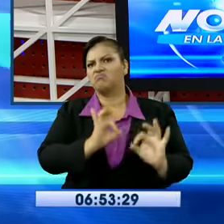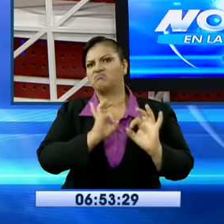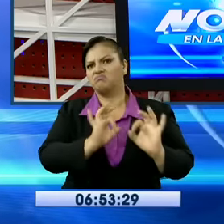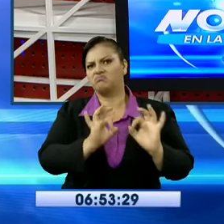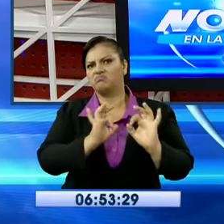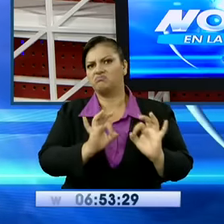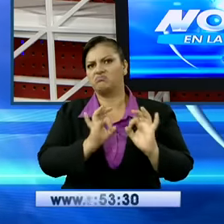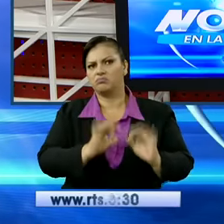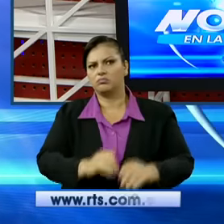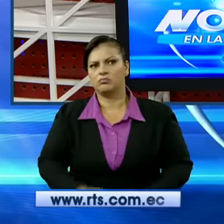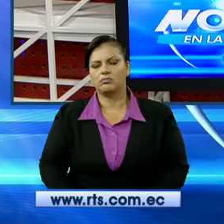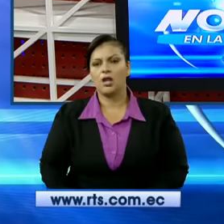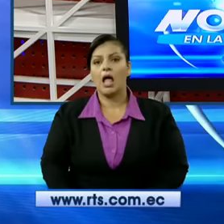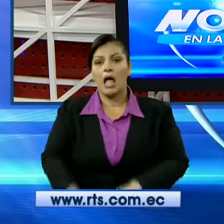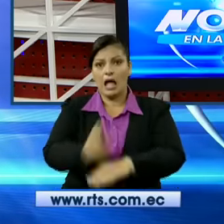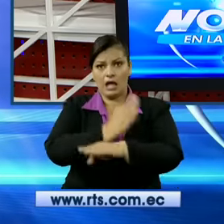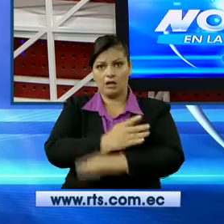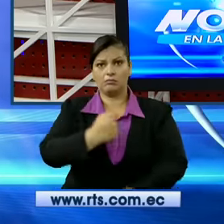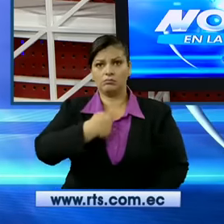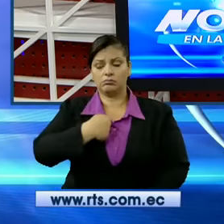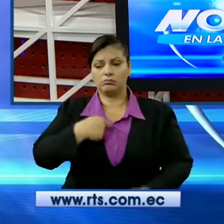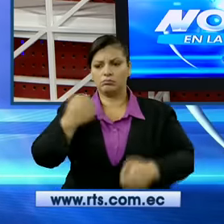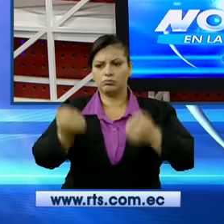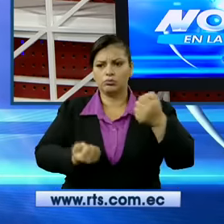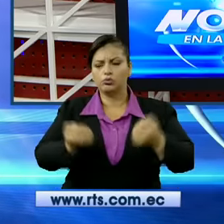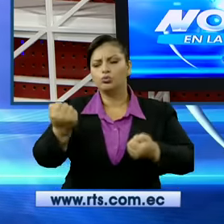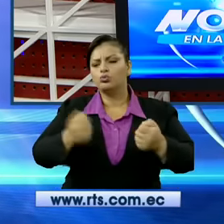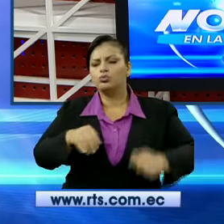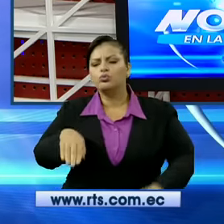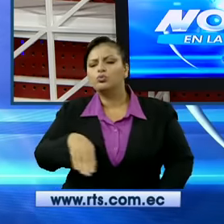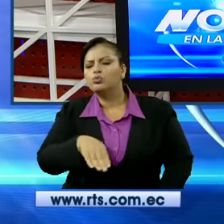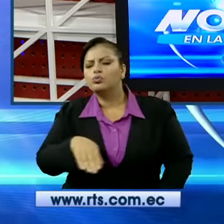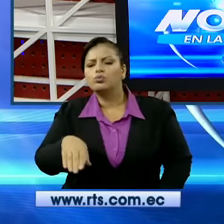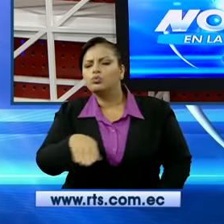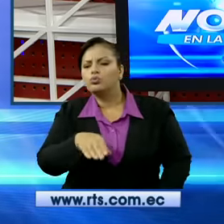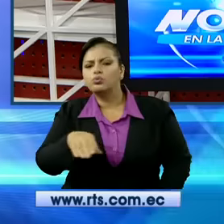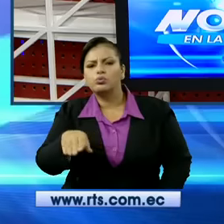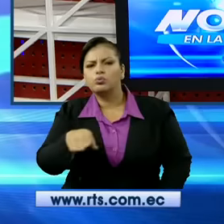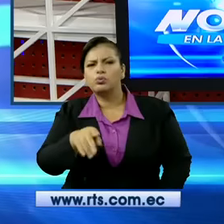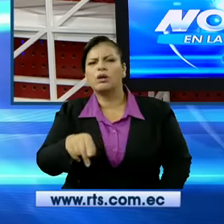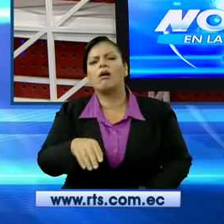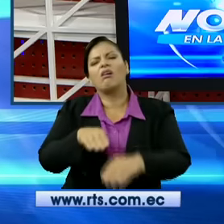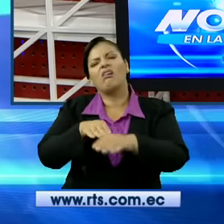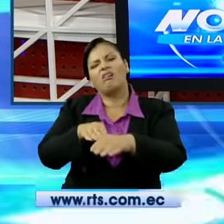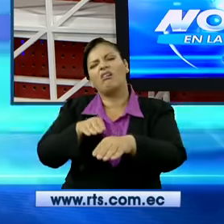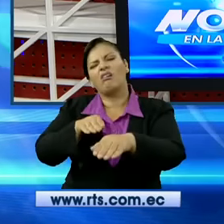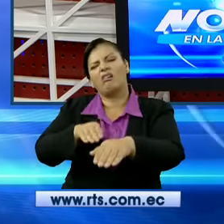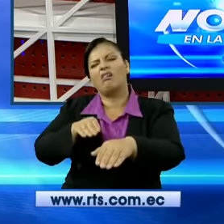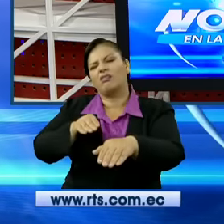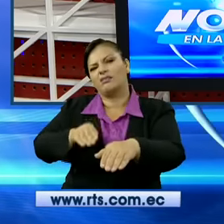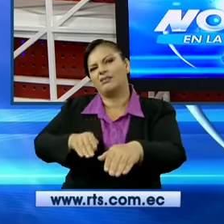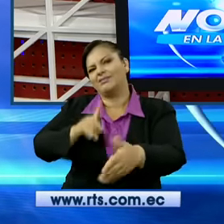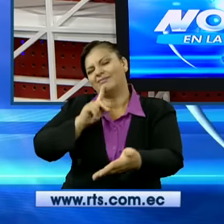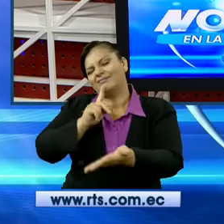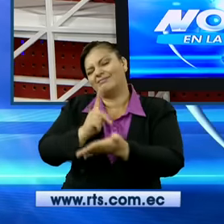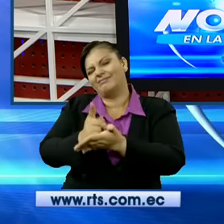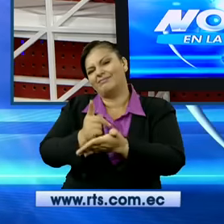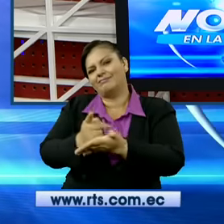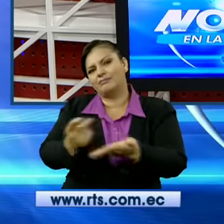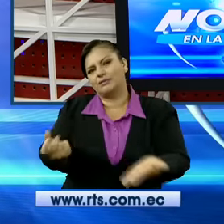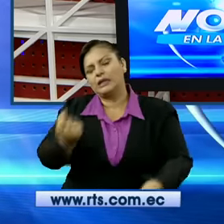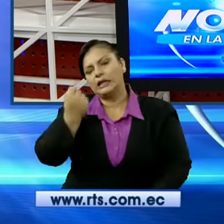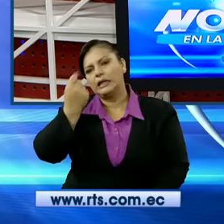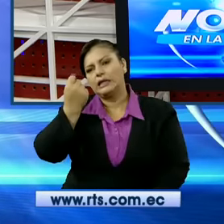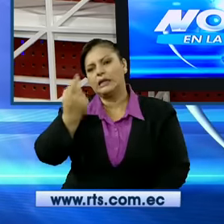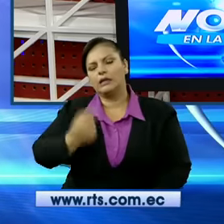están haciendo. Pasé por ese sitio hace unos días. Y efectivamente es un poco la molestia. Pero lo que pasa es que la gente cree que quiere una